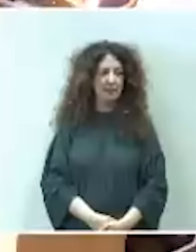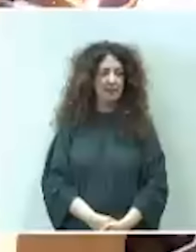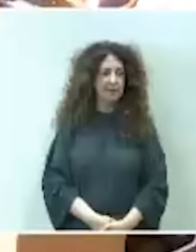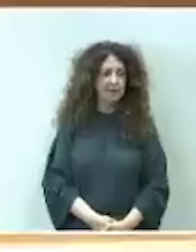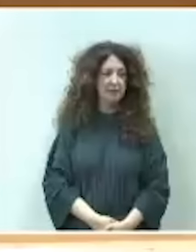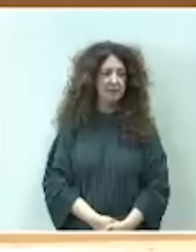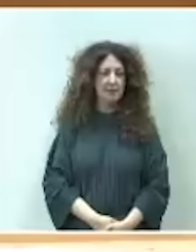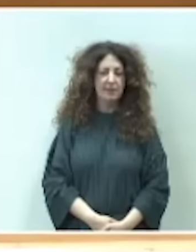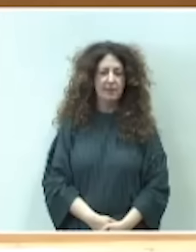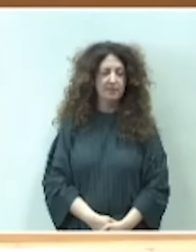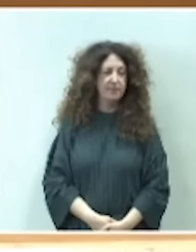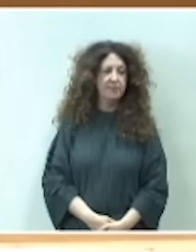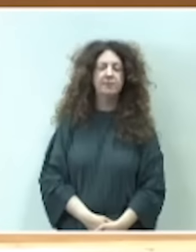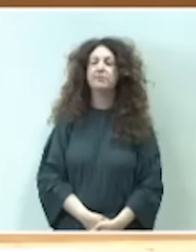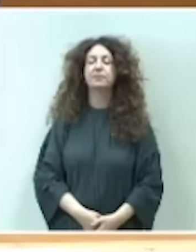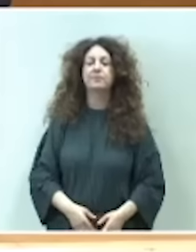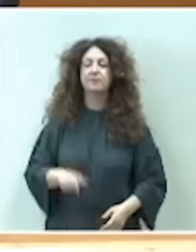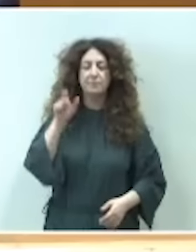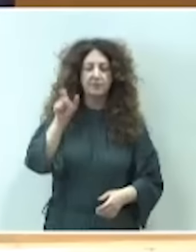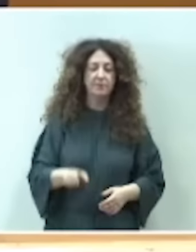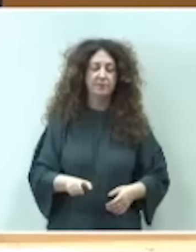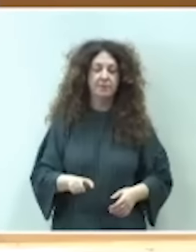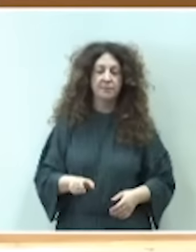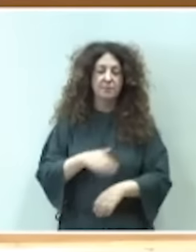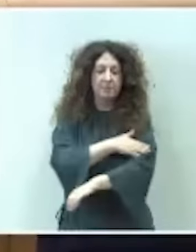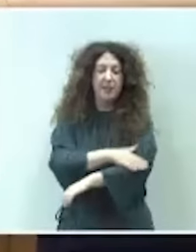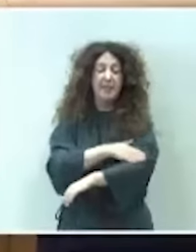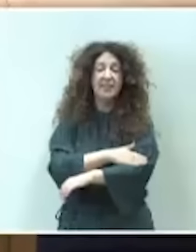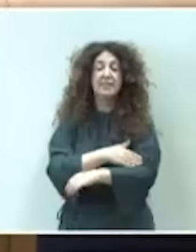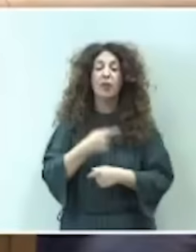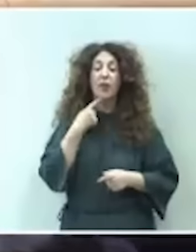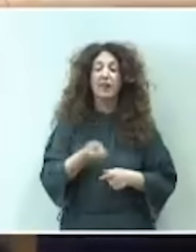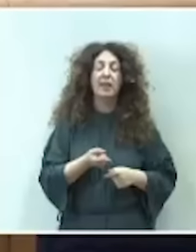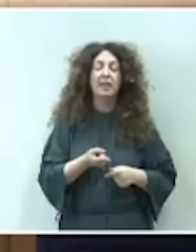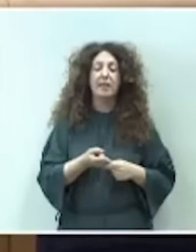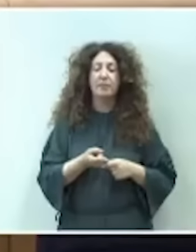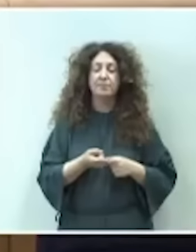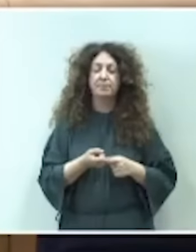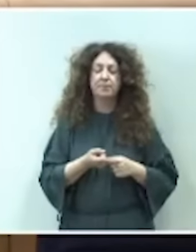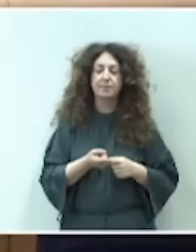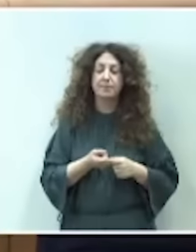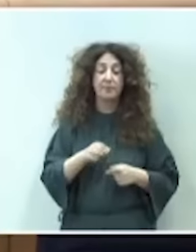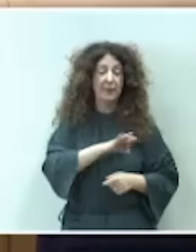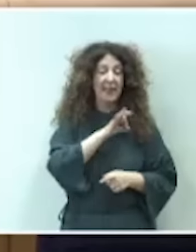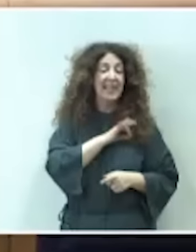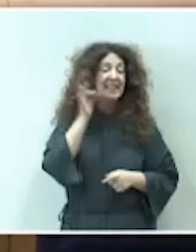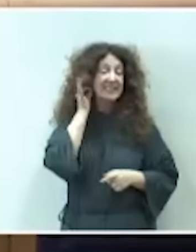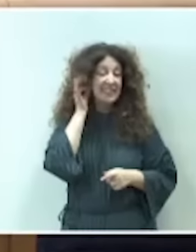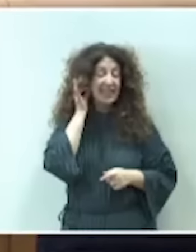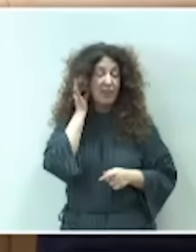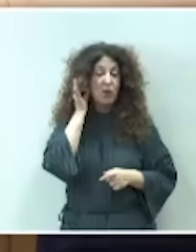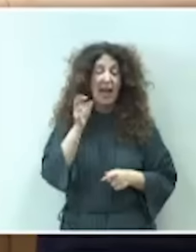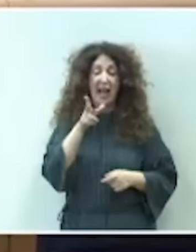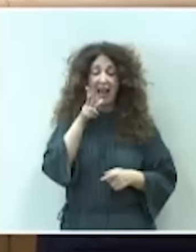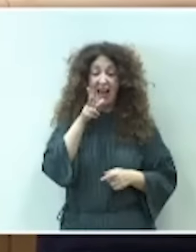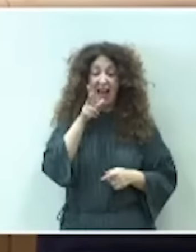Señor ministro, tiene la palabra. Gracias, presidente. Senadora Hernández,